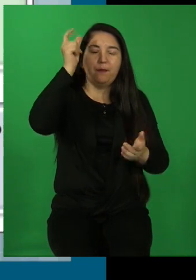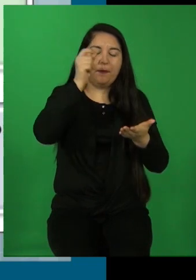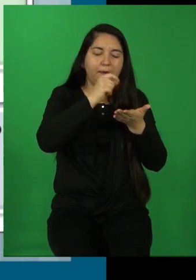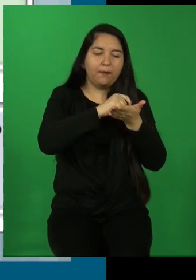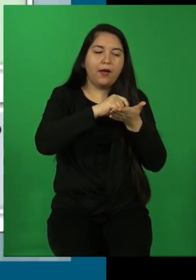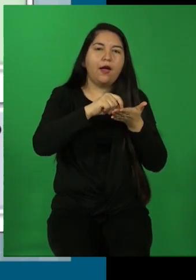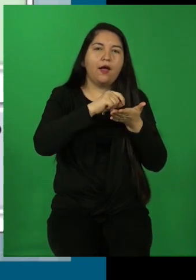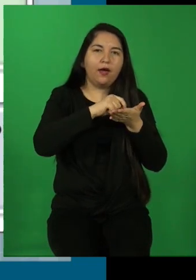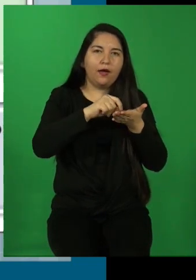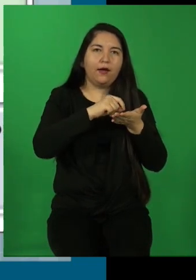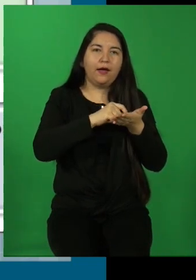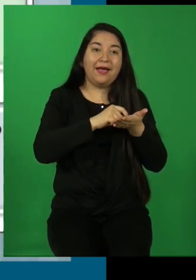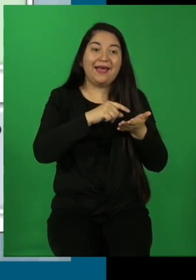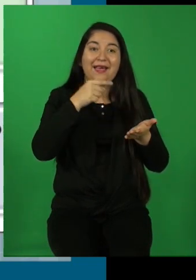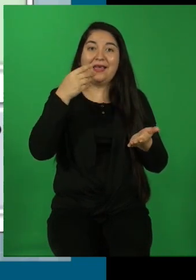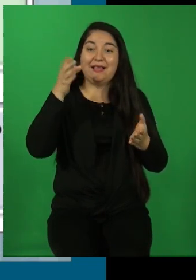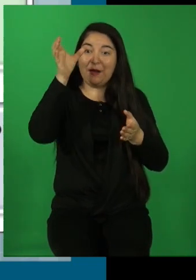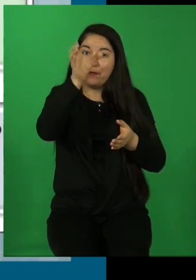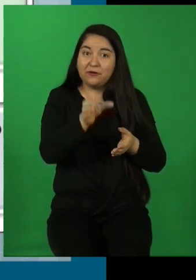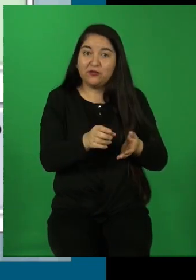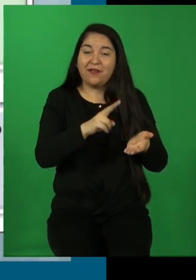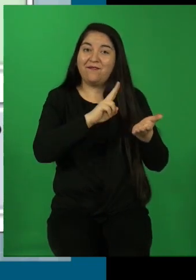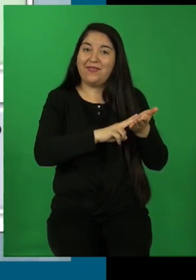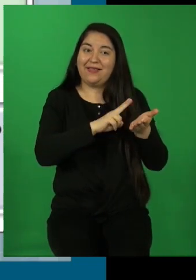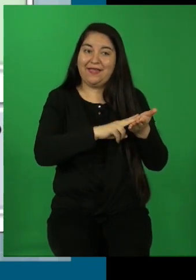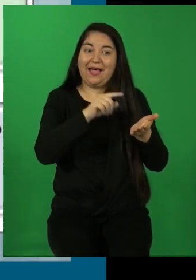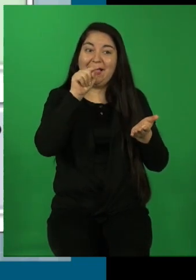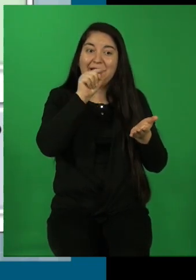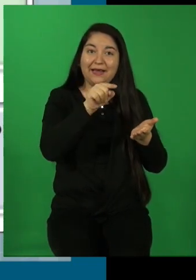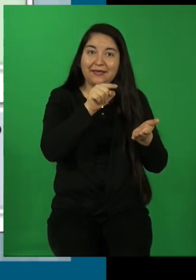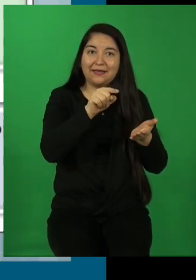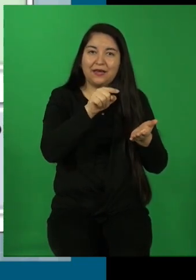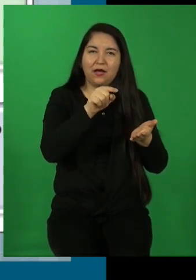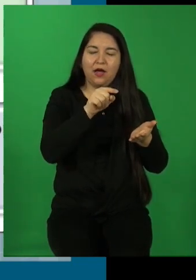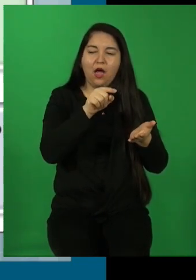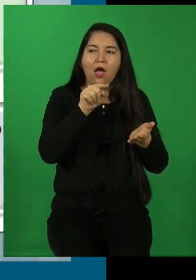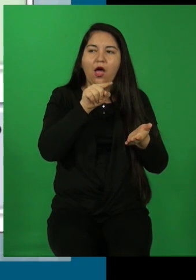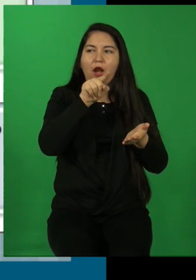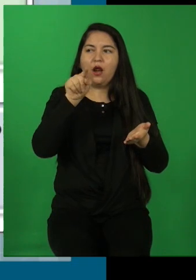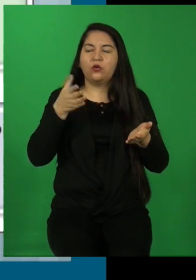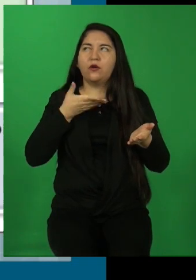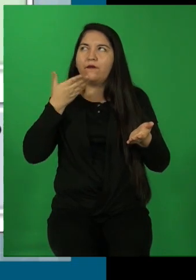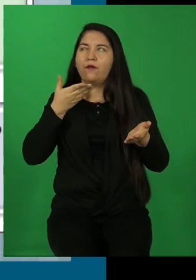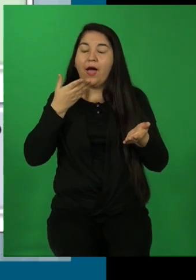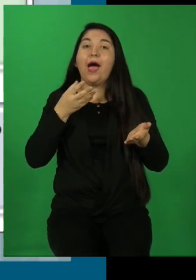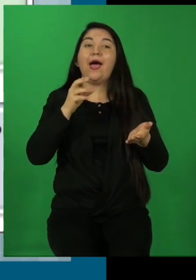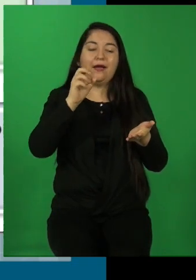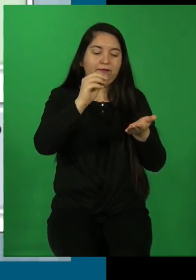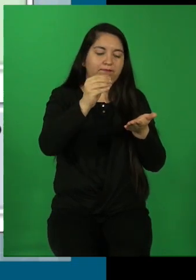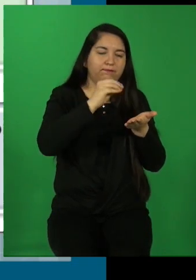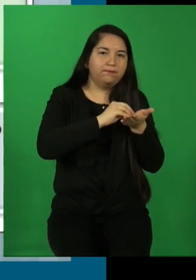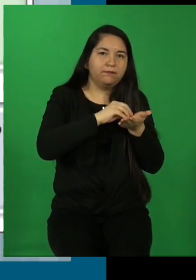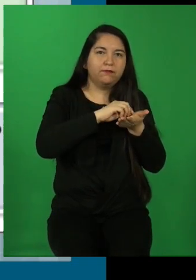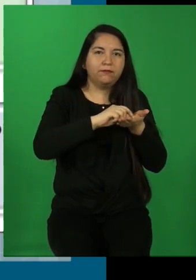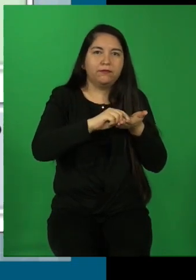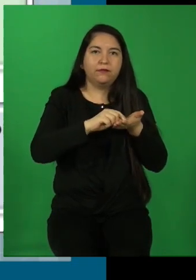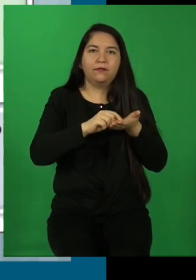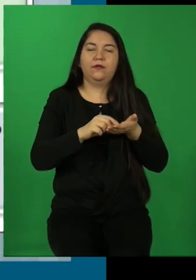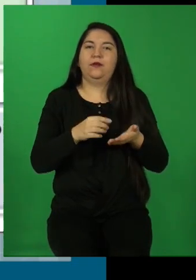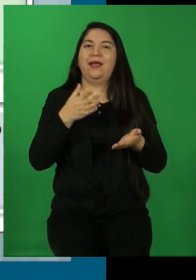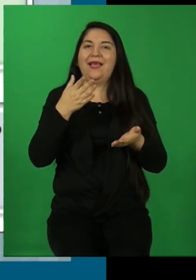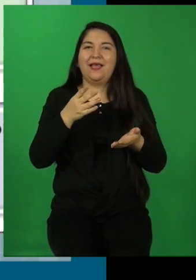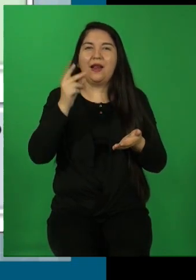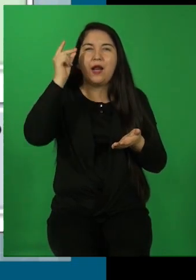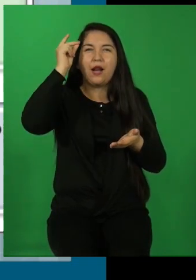que inventa al narrador, y la historia que él cuenta al lector es el